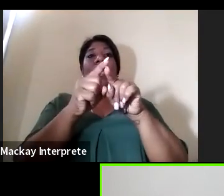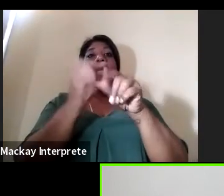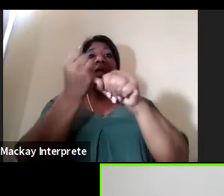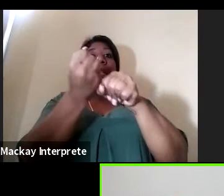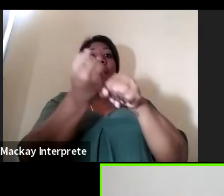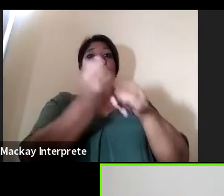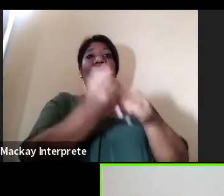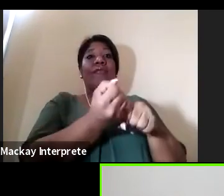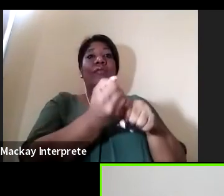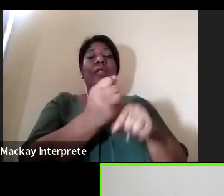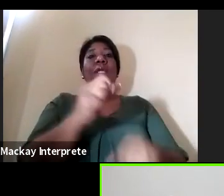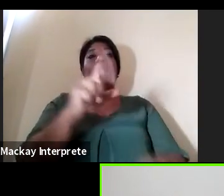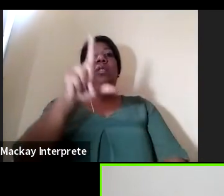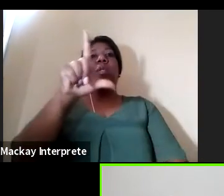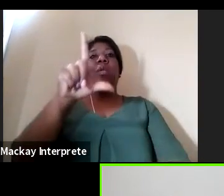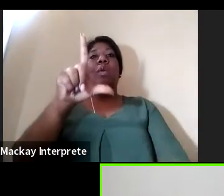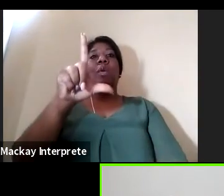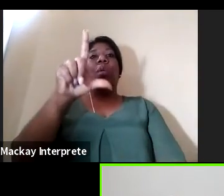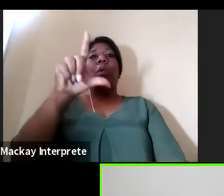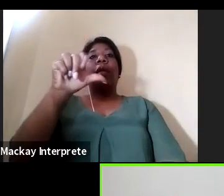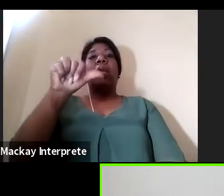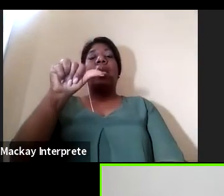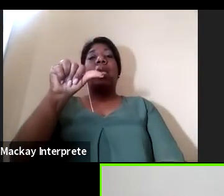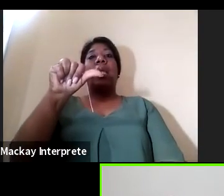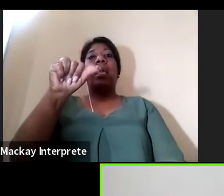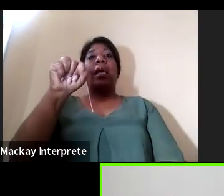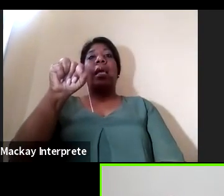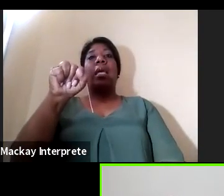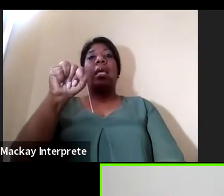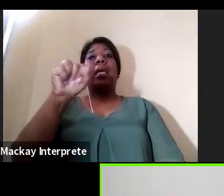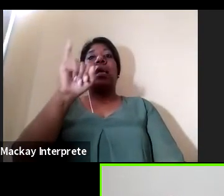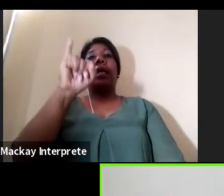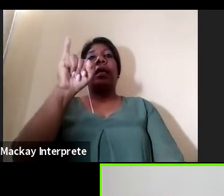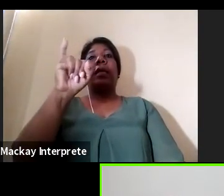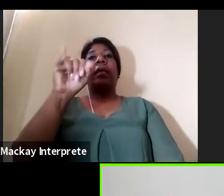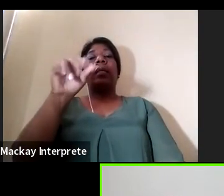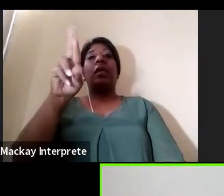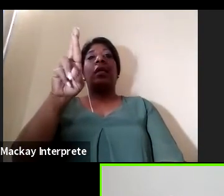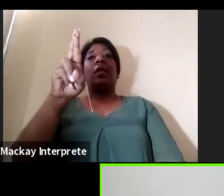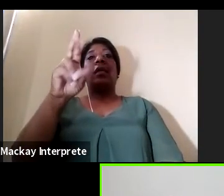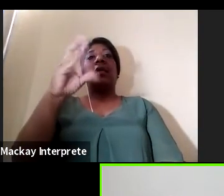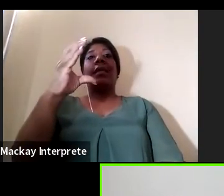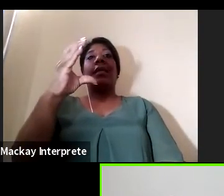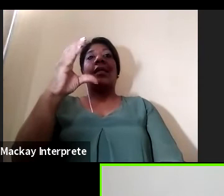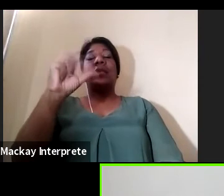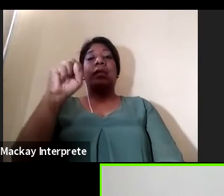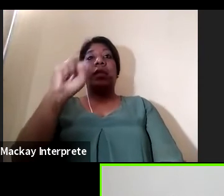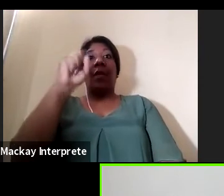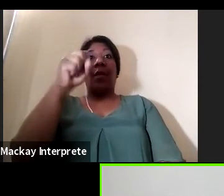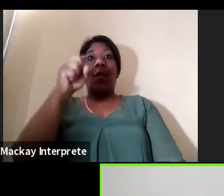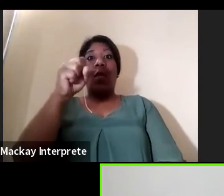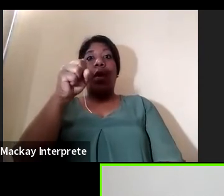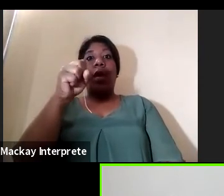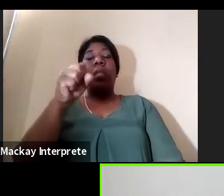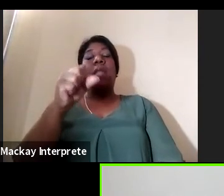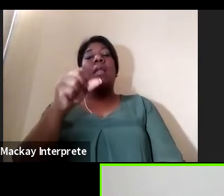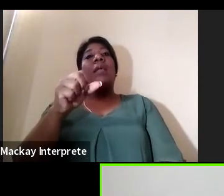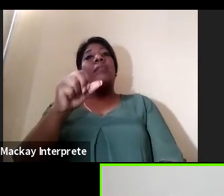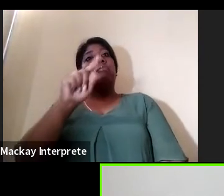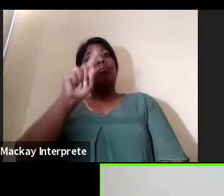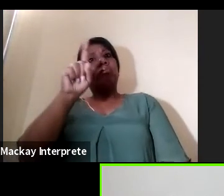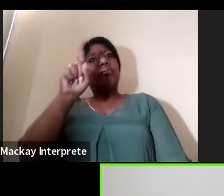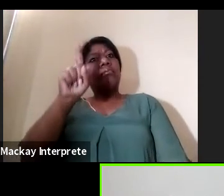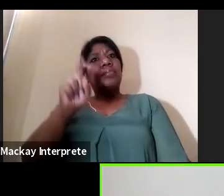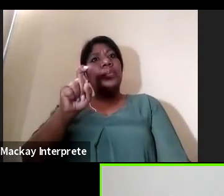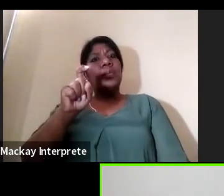esa meta que necesita las direcciones de relaciones internacionales por un lado yo pienso que con la